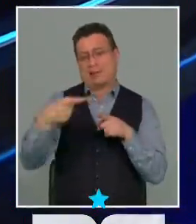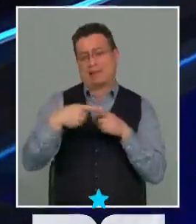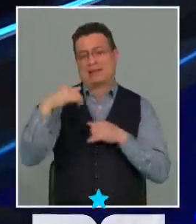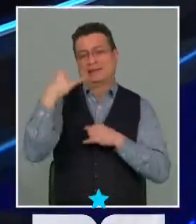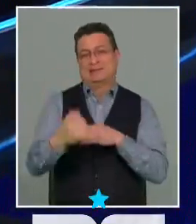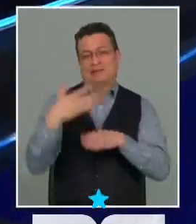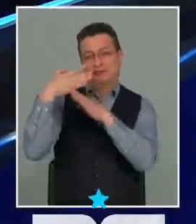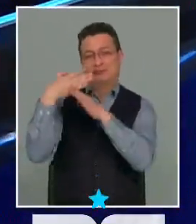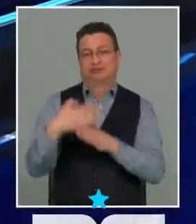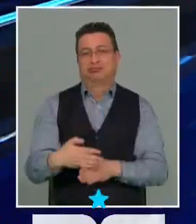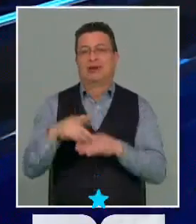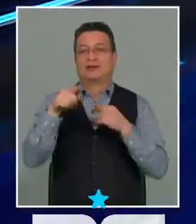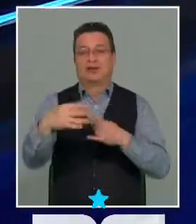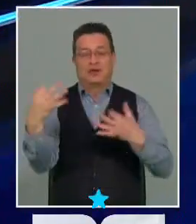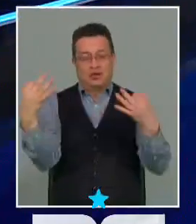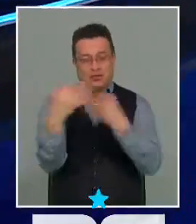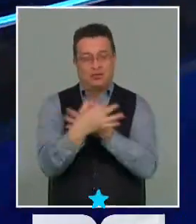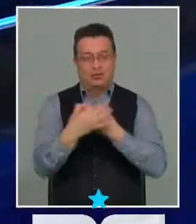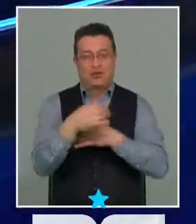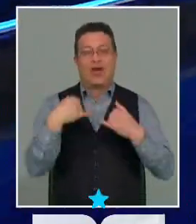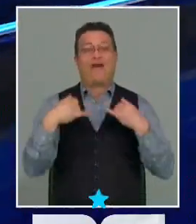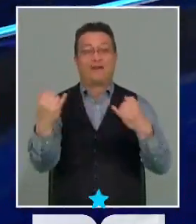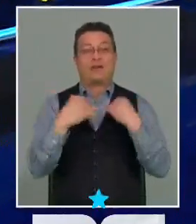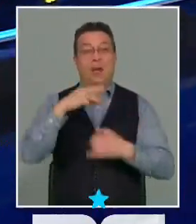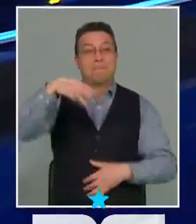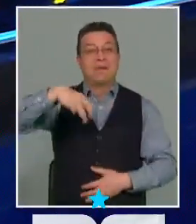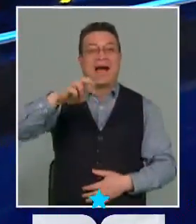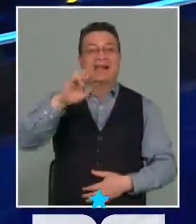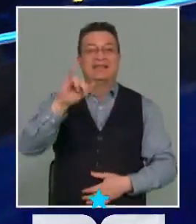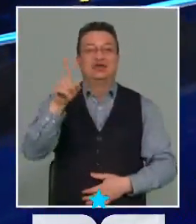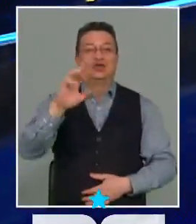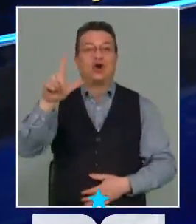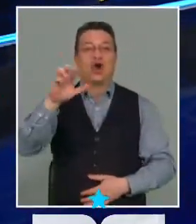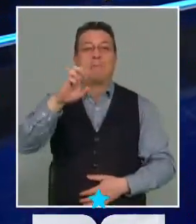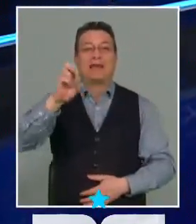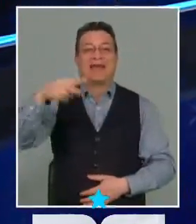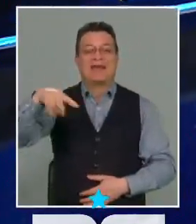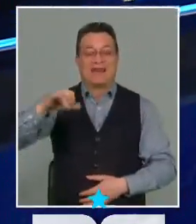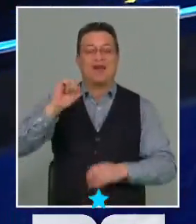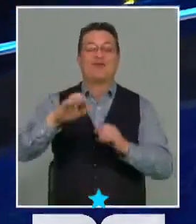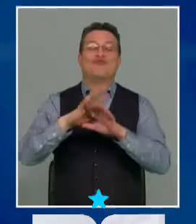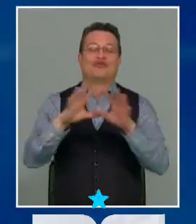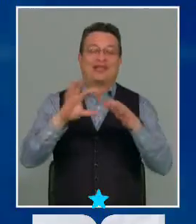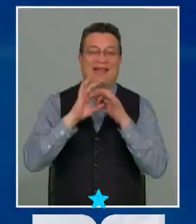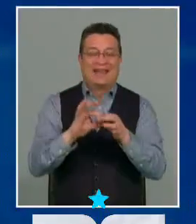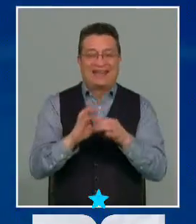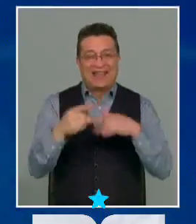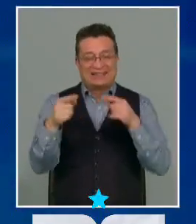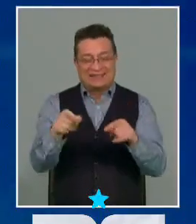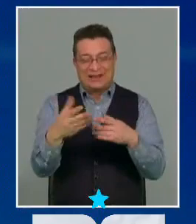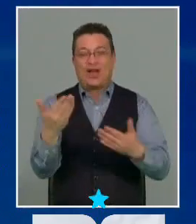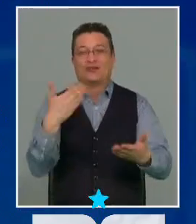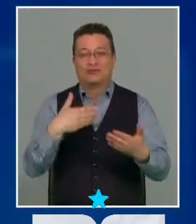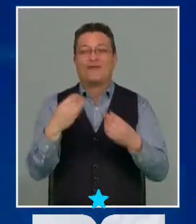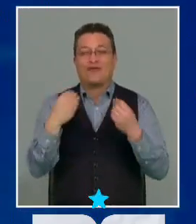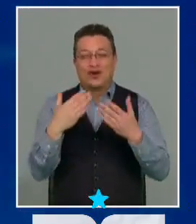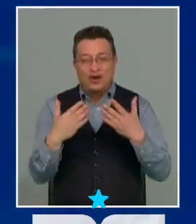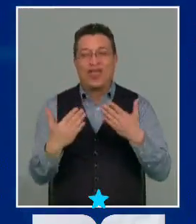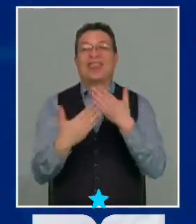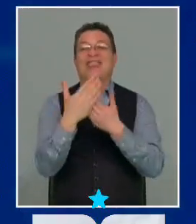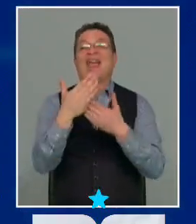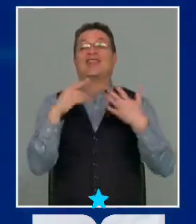bajando justamente esa información. Marisol Peña, como siempre muchas gracias por acompañarnos. Marisol, ¿qué tal? Hola, ¿qué tal? Buenos días.